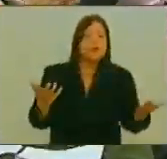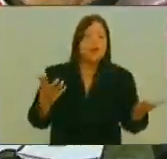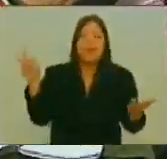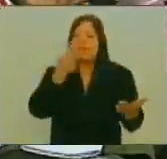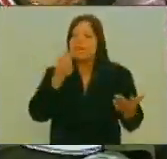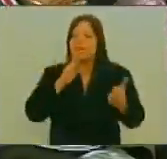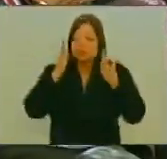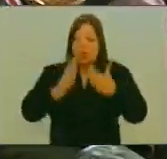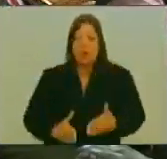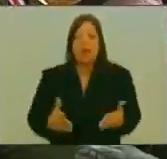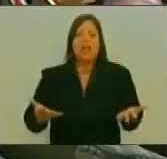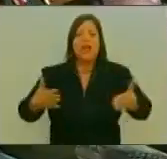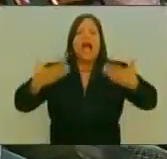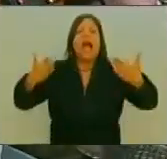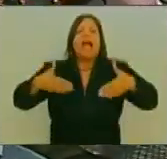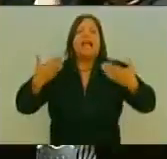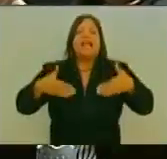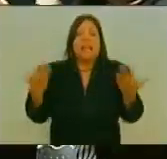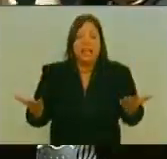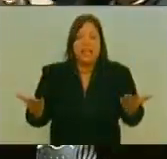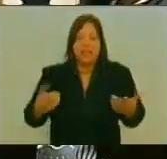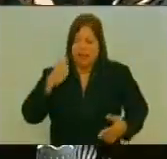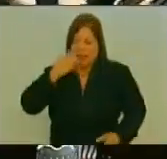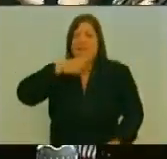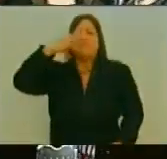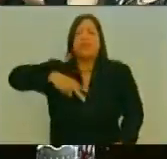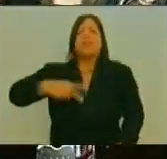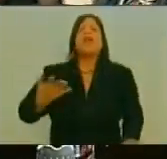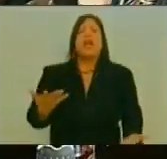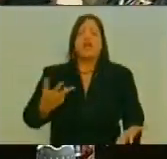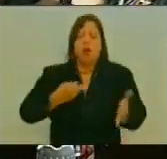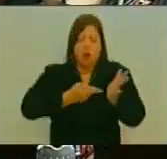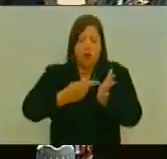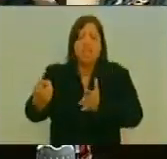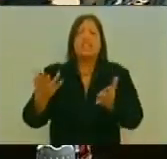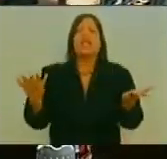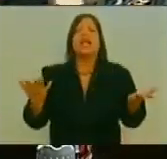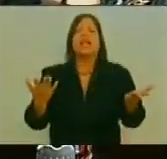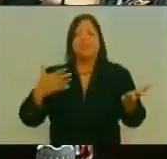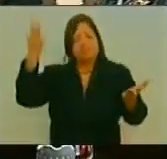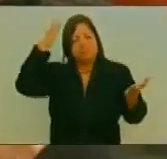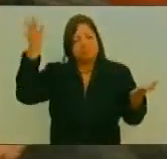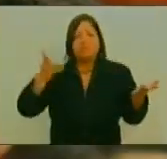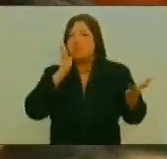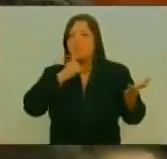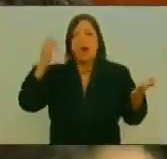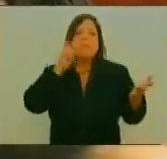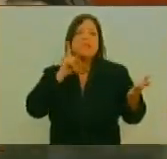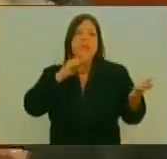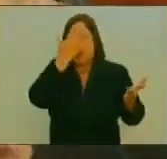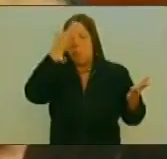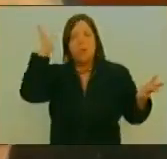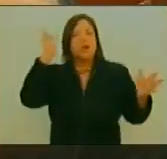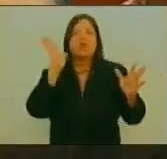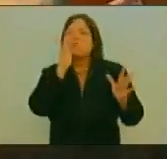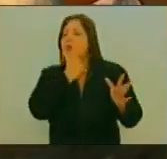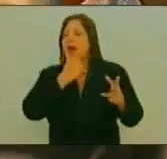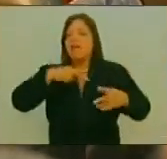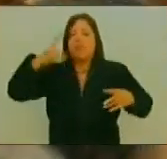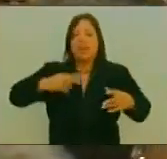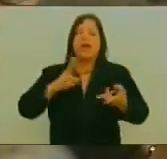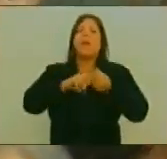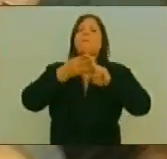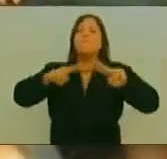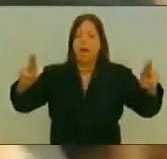somos los venezolanos Alegres Auténticos Originales Y nosotros Vamos a seguir Manteniéndonos en